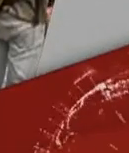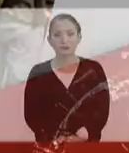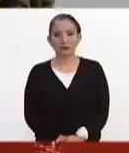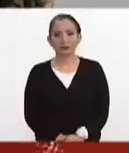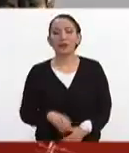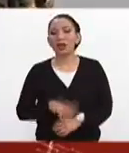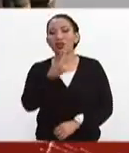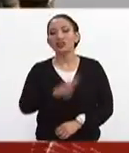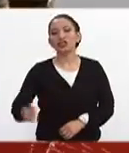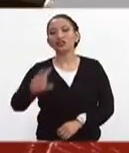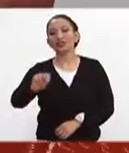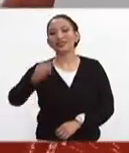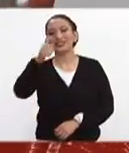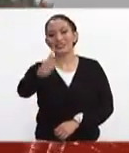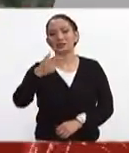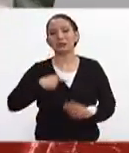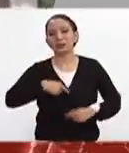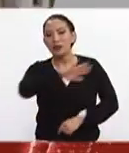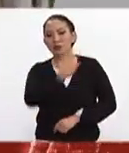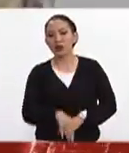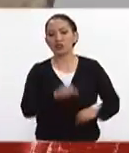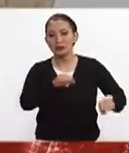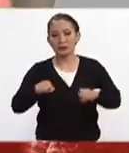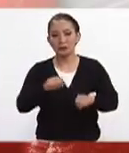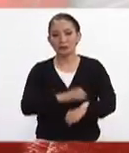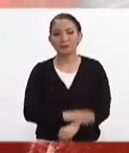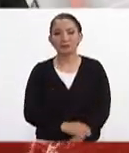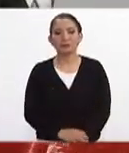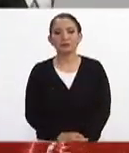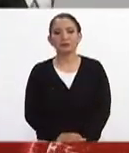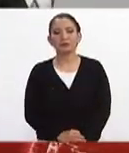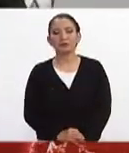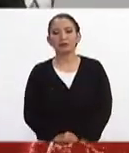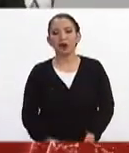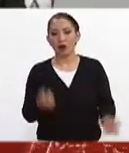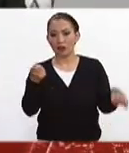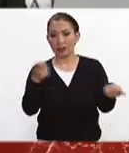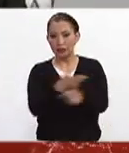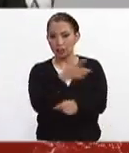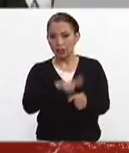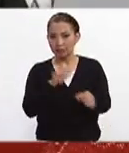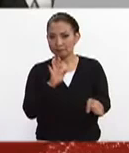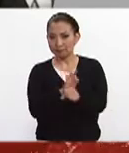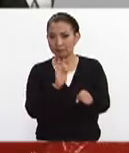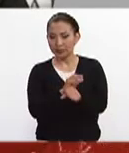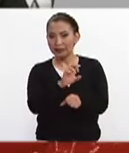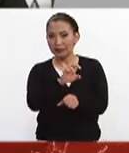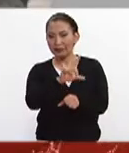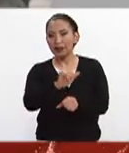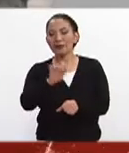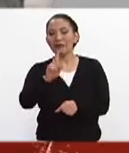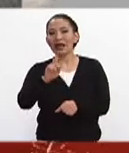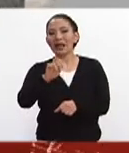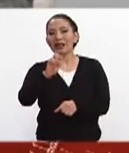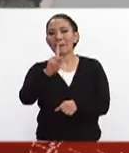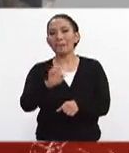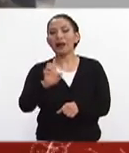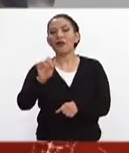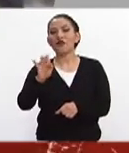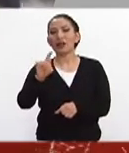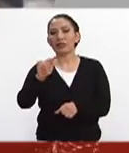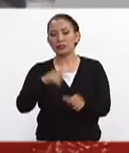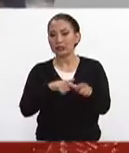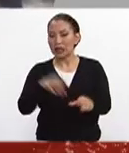Aumentan a 286 los muertos por el sismo. El coordinador nacional de protección civil, Felipe Puente, dice que